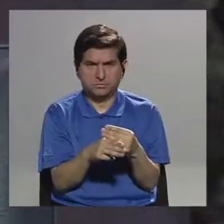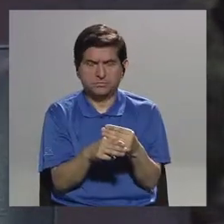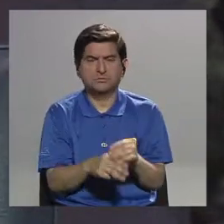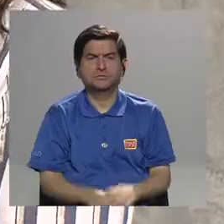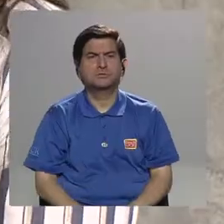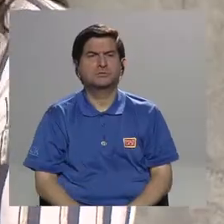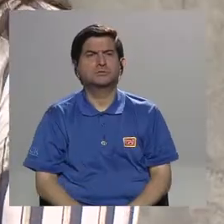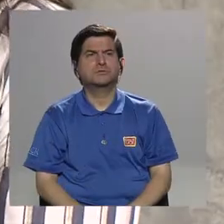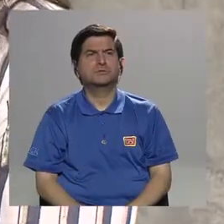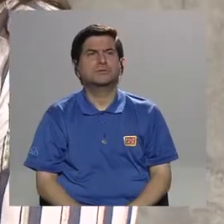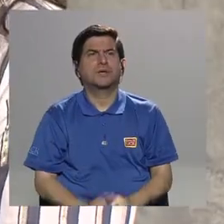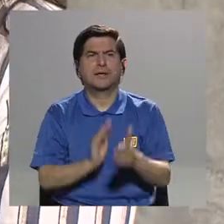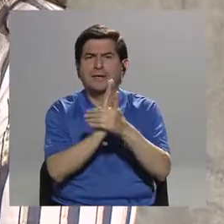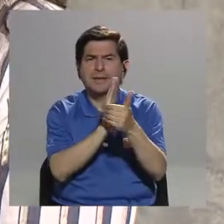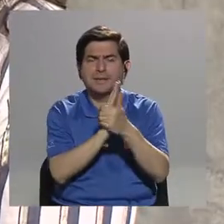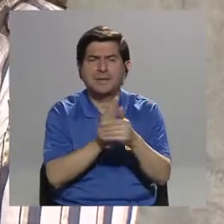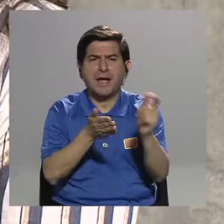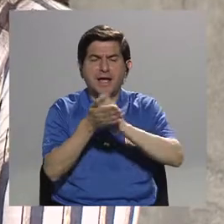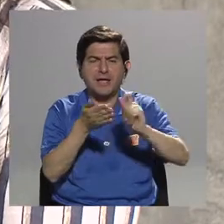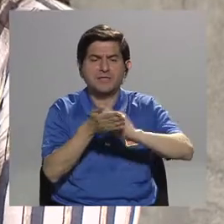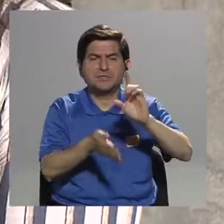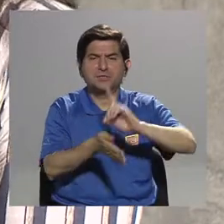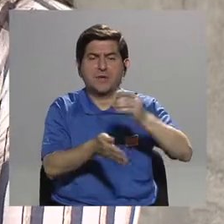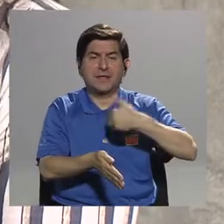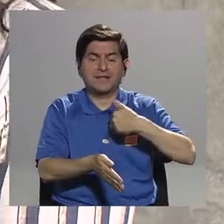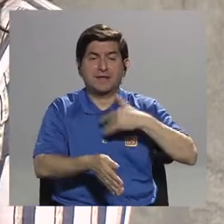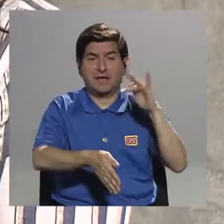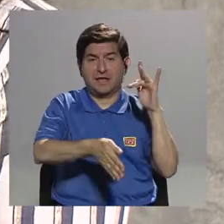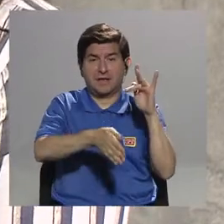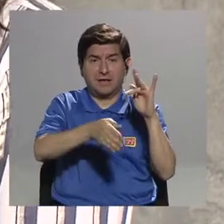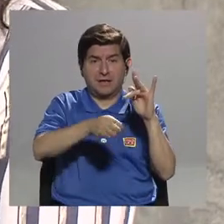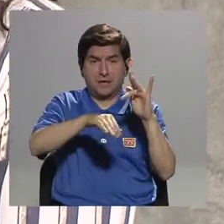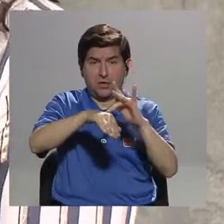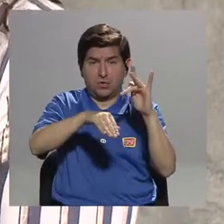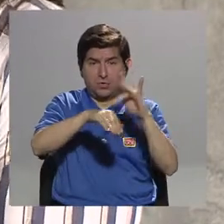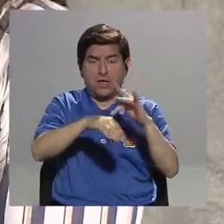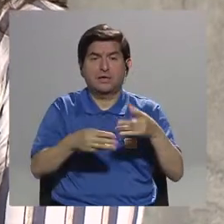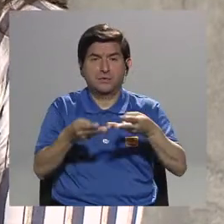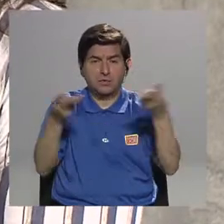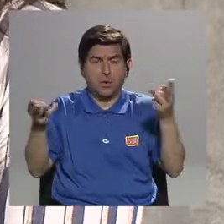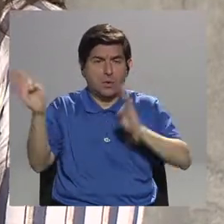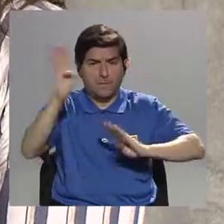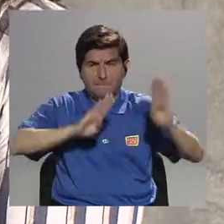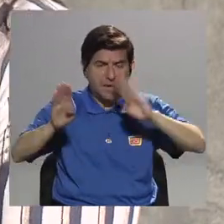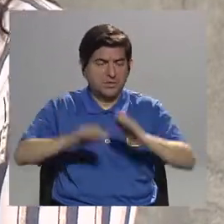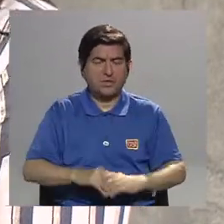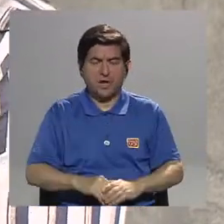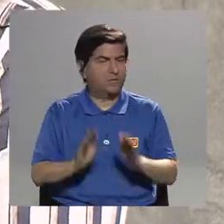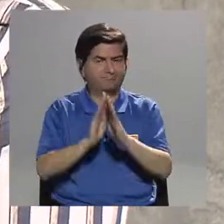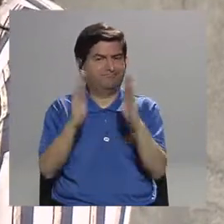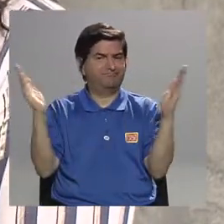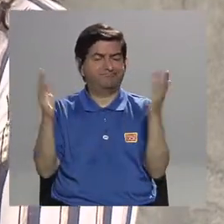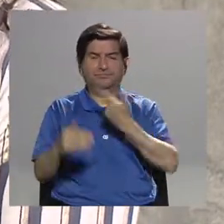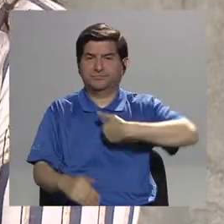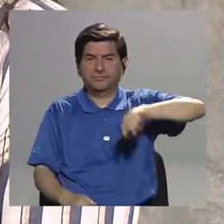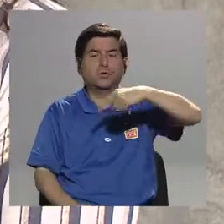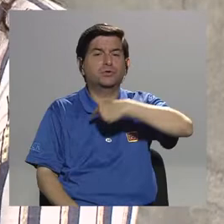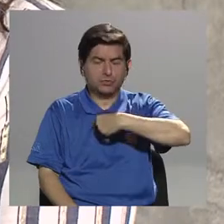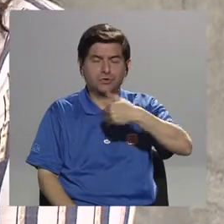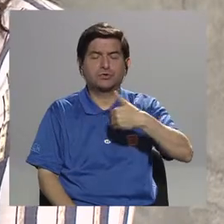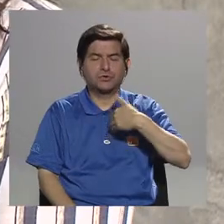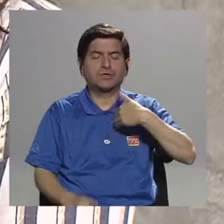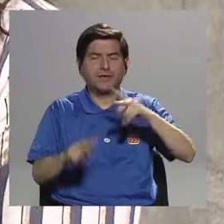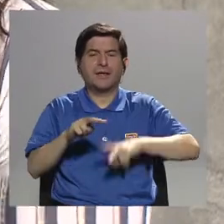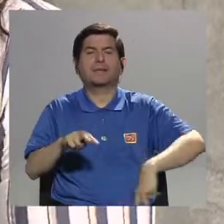escuelas de medicina de tener contacto con material biológico no es tan amplia. Nosotros tenemos una ventaja y es que